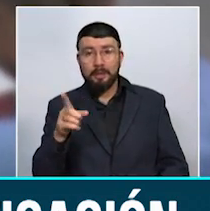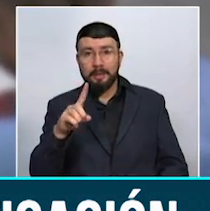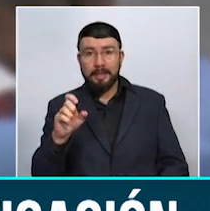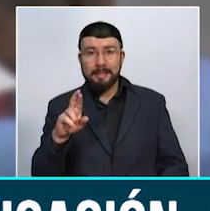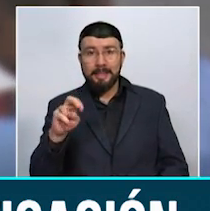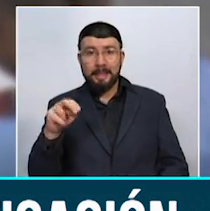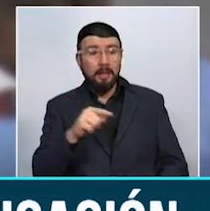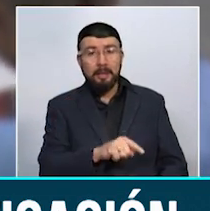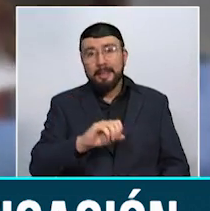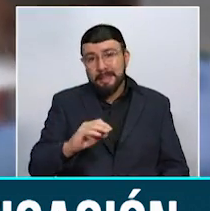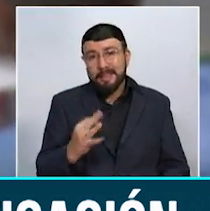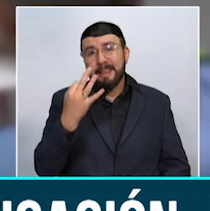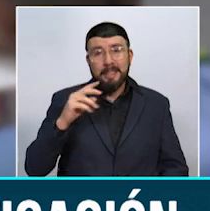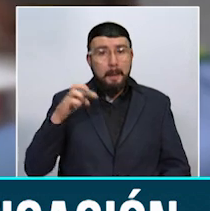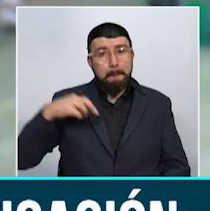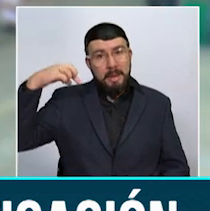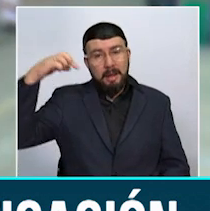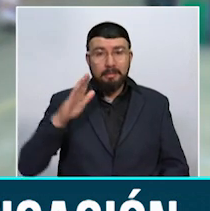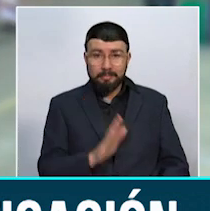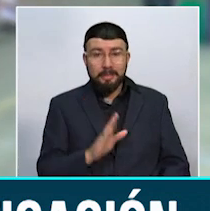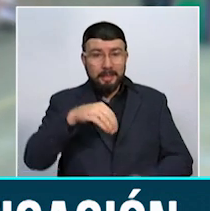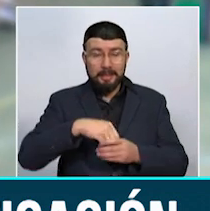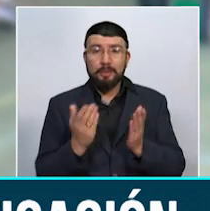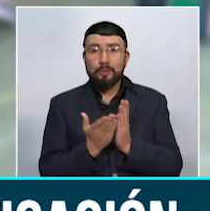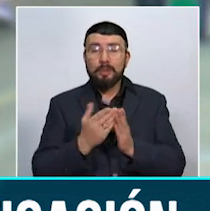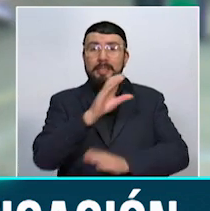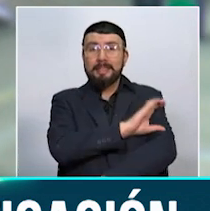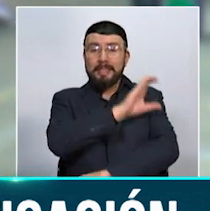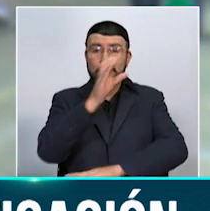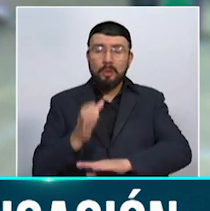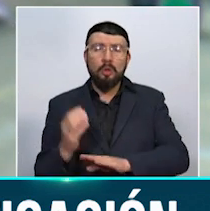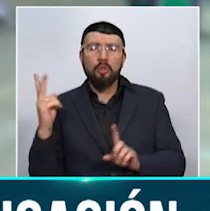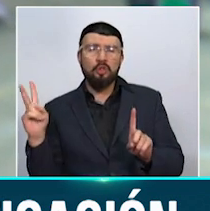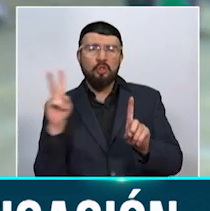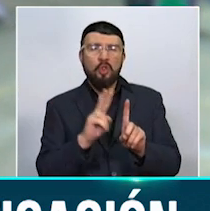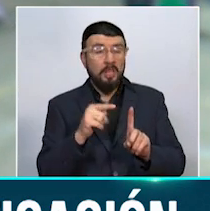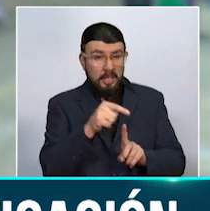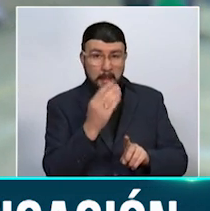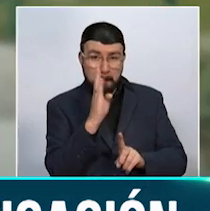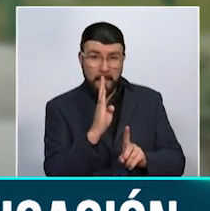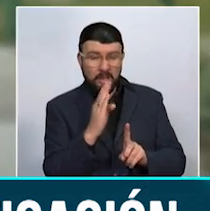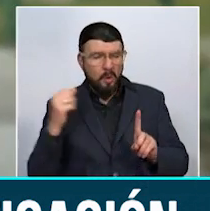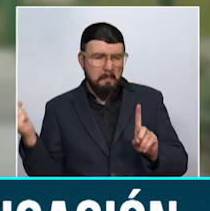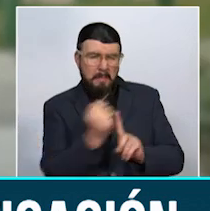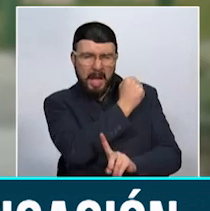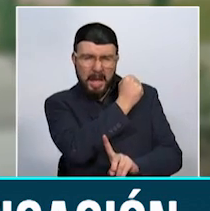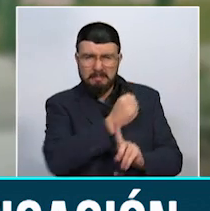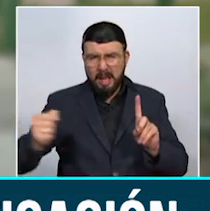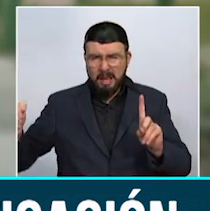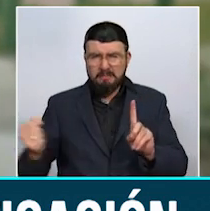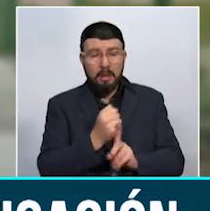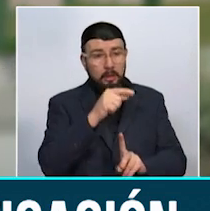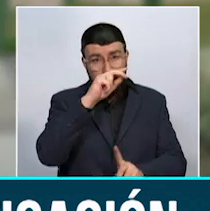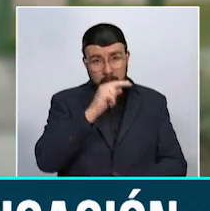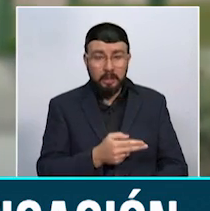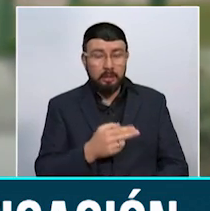tercer grado en la institución educativa Santuario, fue golpeado por dos niños en el baño del colegio, al punto que el menor perdió